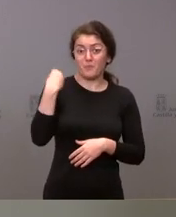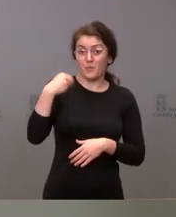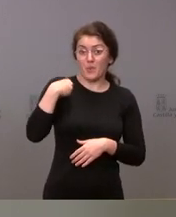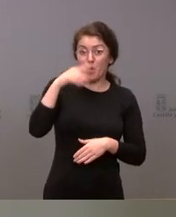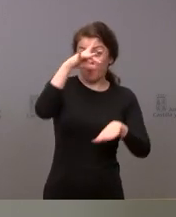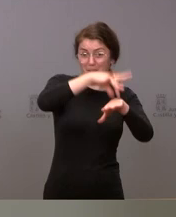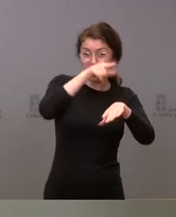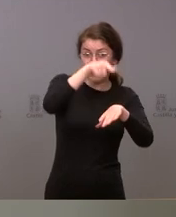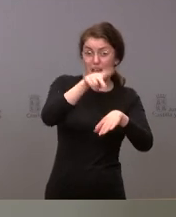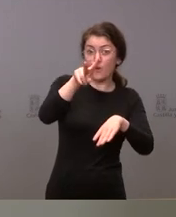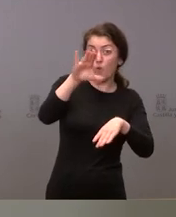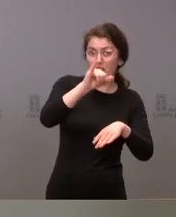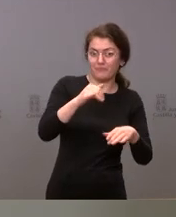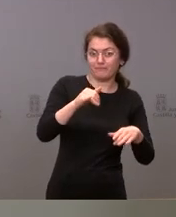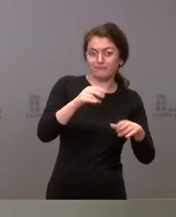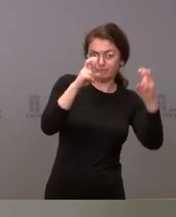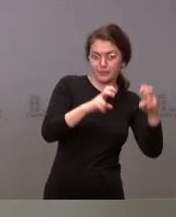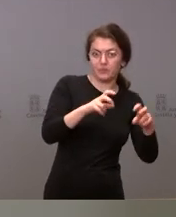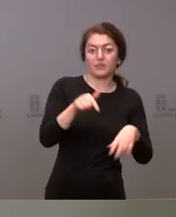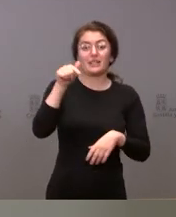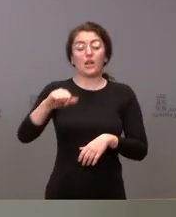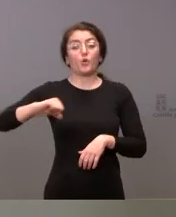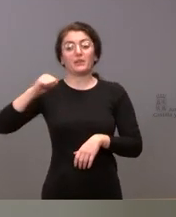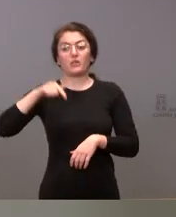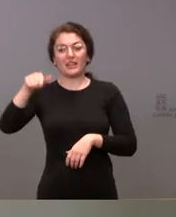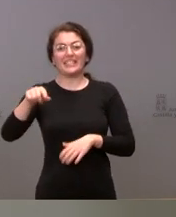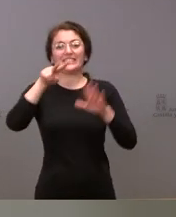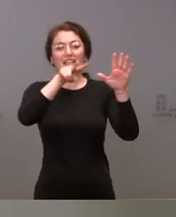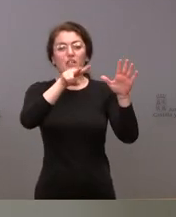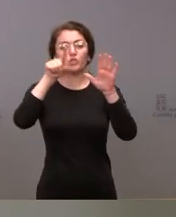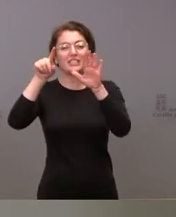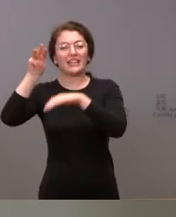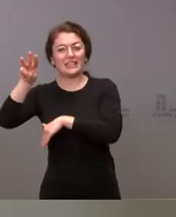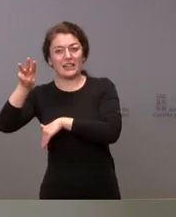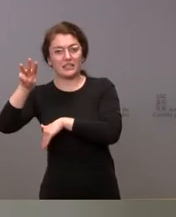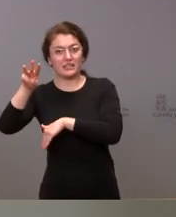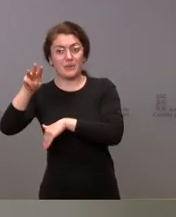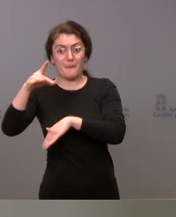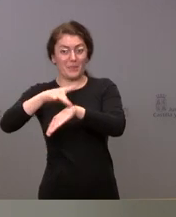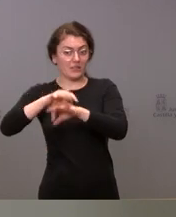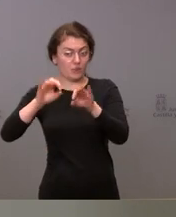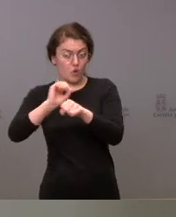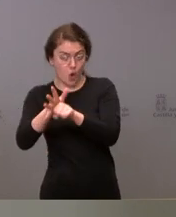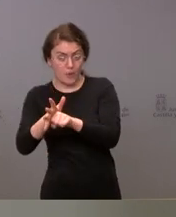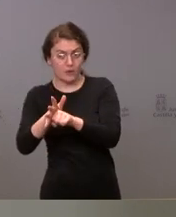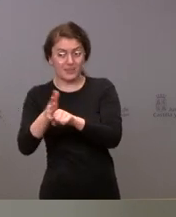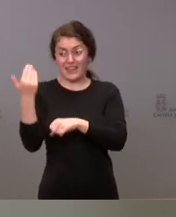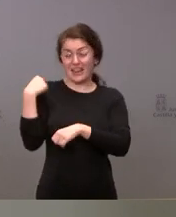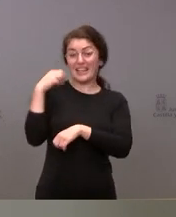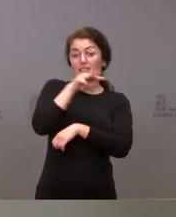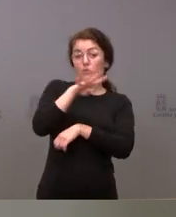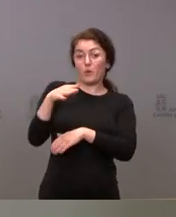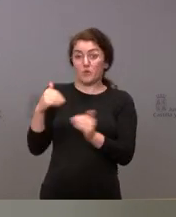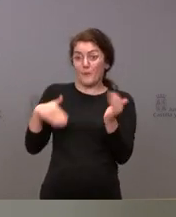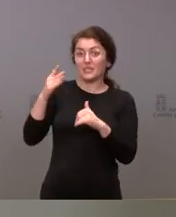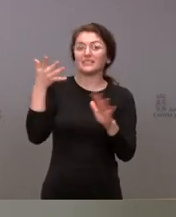críticos. En la hospitalización, contamos con 773 pacientes COVID, 34 menos que ayer, lo que